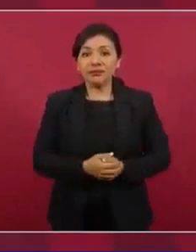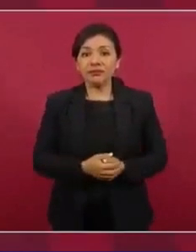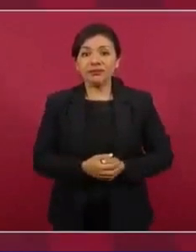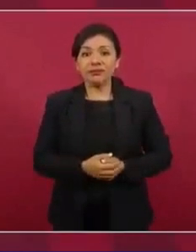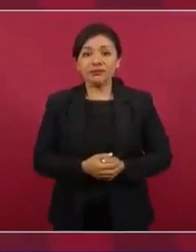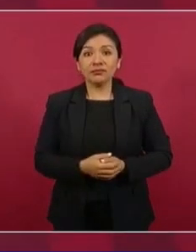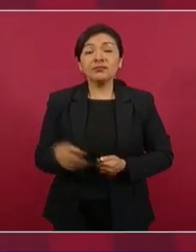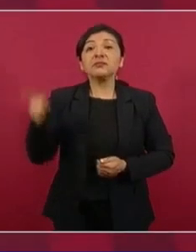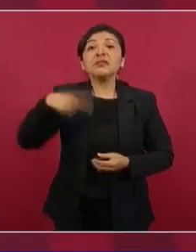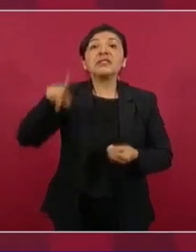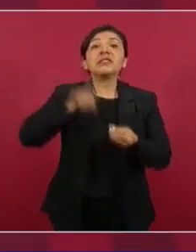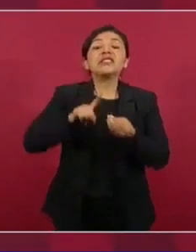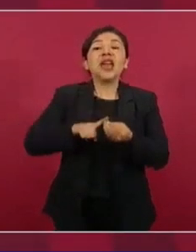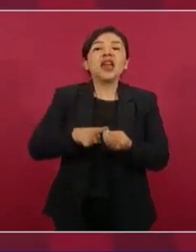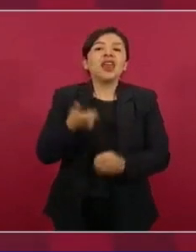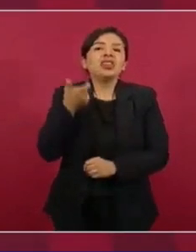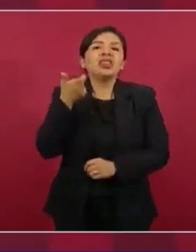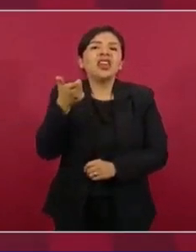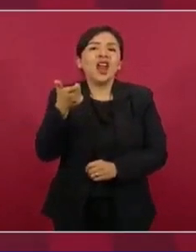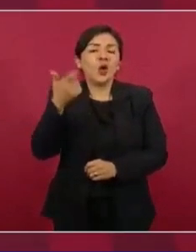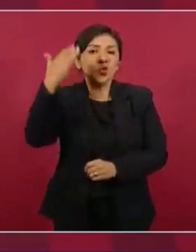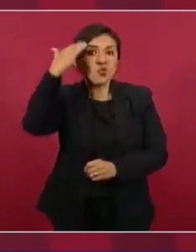decidía todo era el dinero,